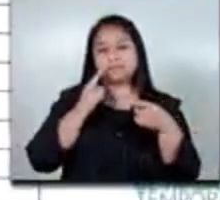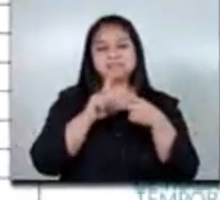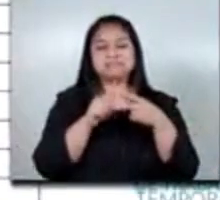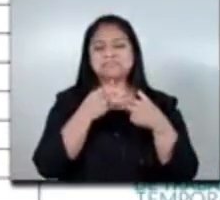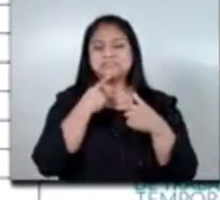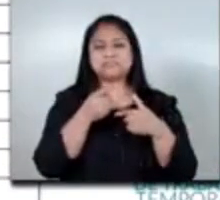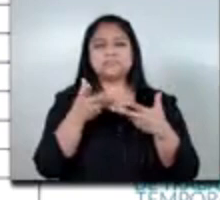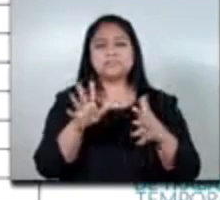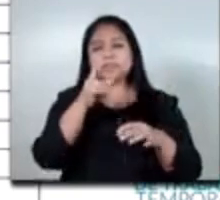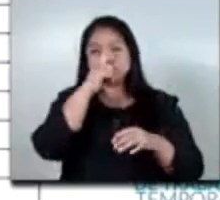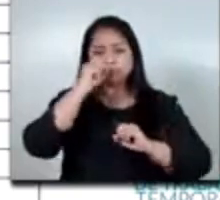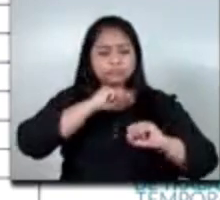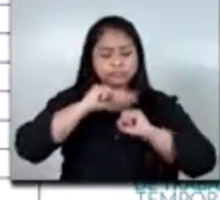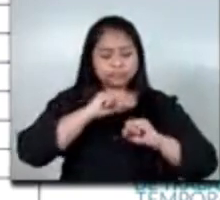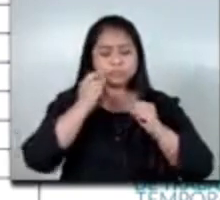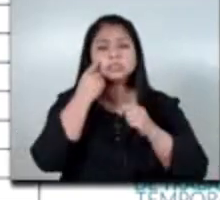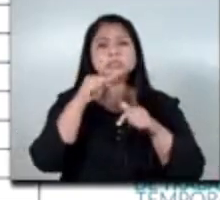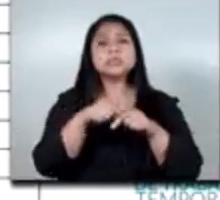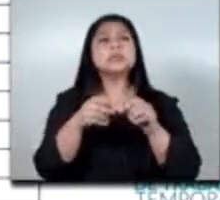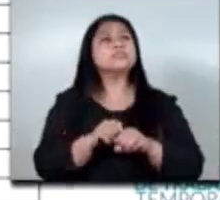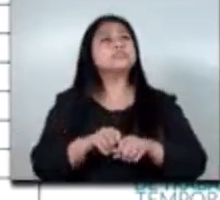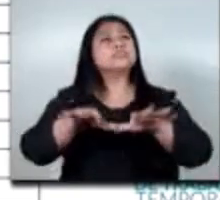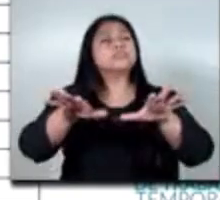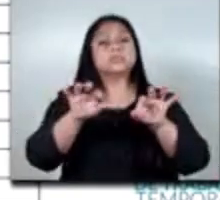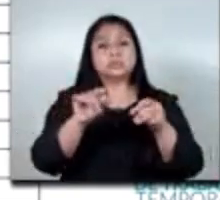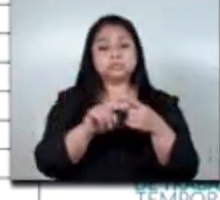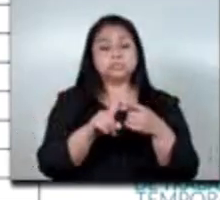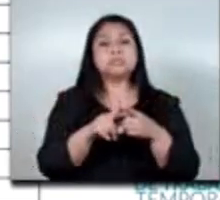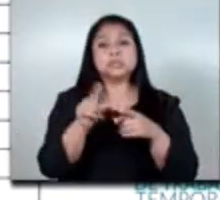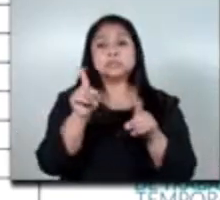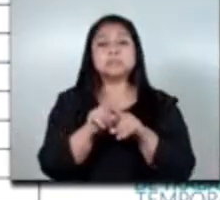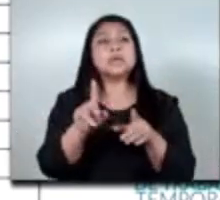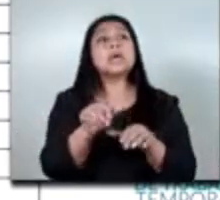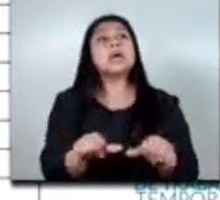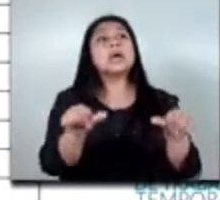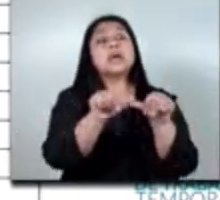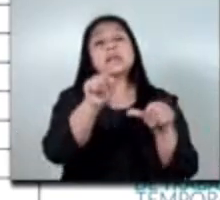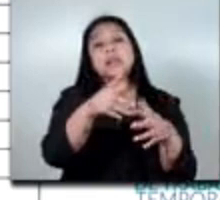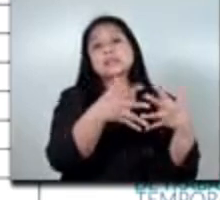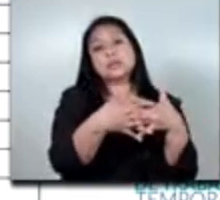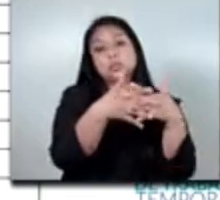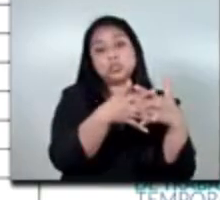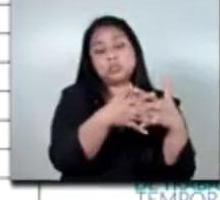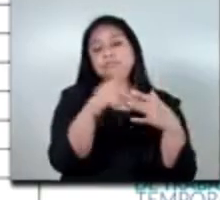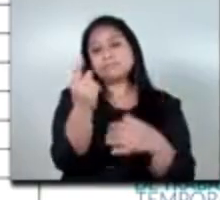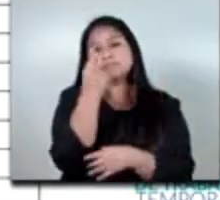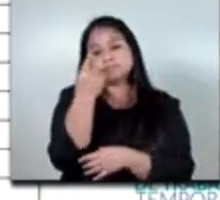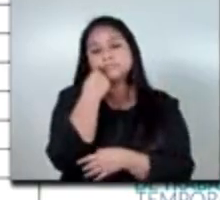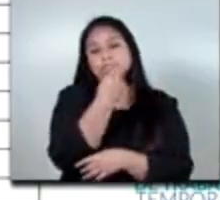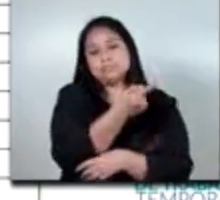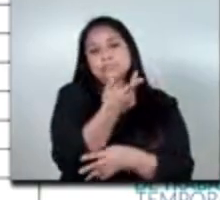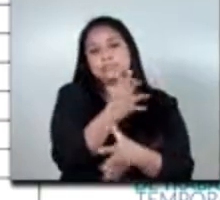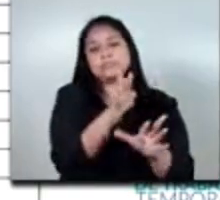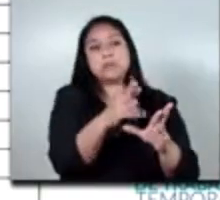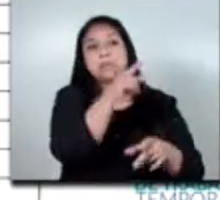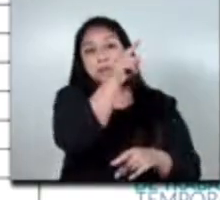donde más nos hemos expandido es al territorio de eeuu que es uno de los principales países de recepción de